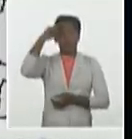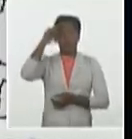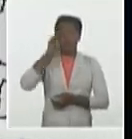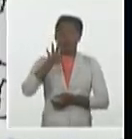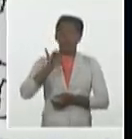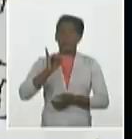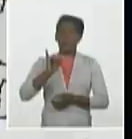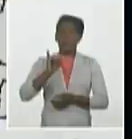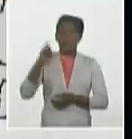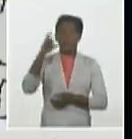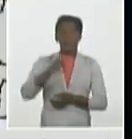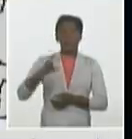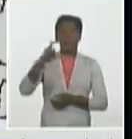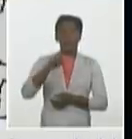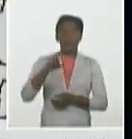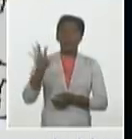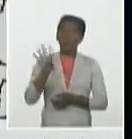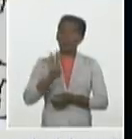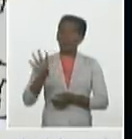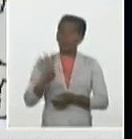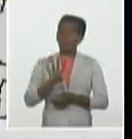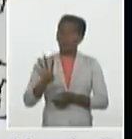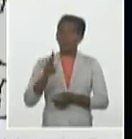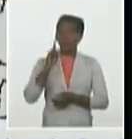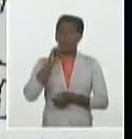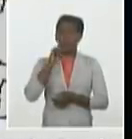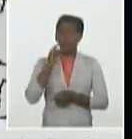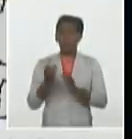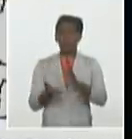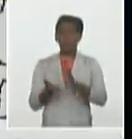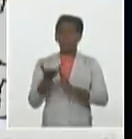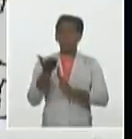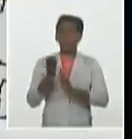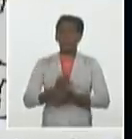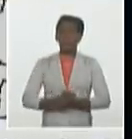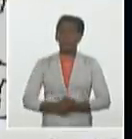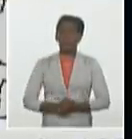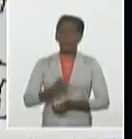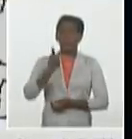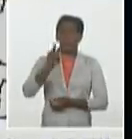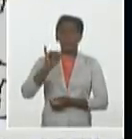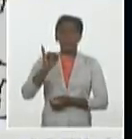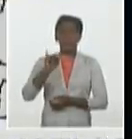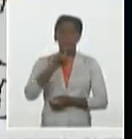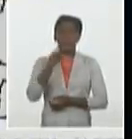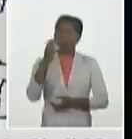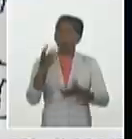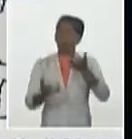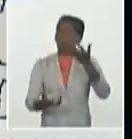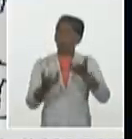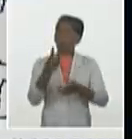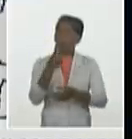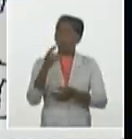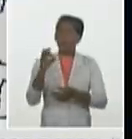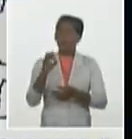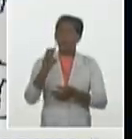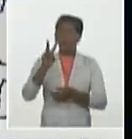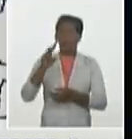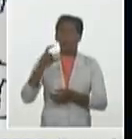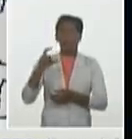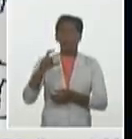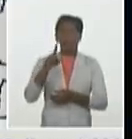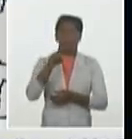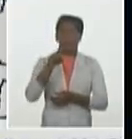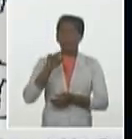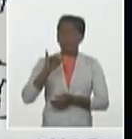son las cifras más elevadas. 26 en Cienfuegos y 20 en Villaclara y 16